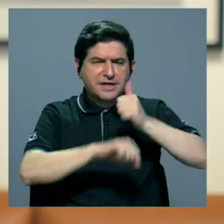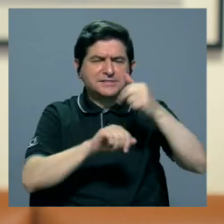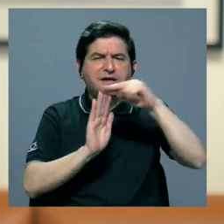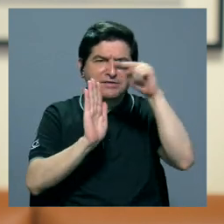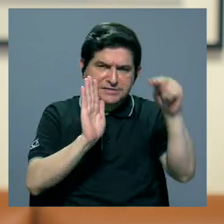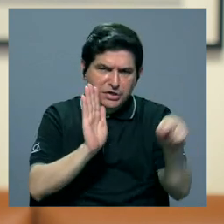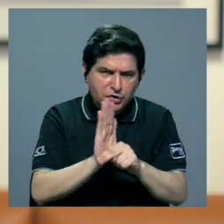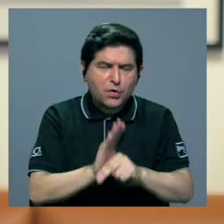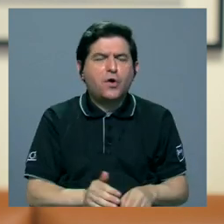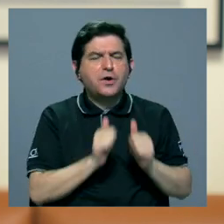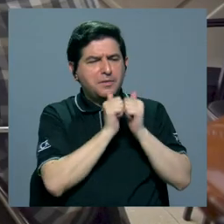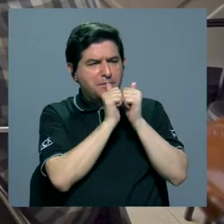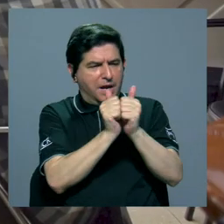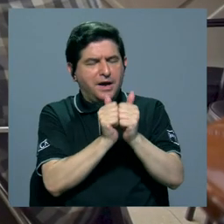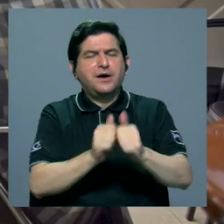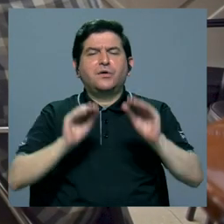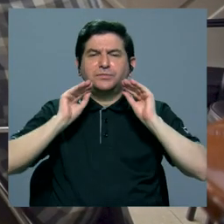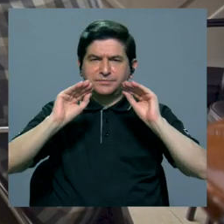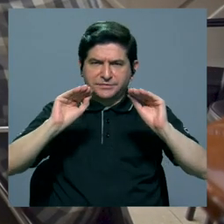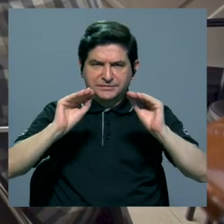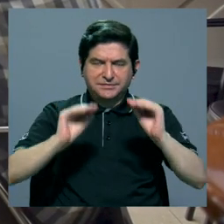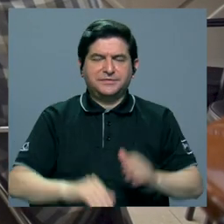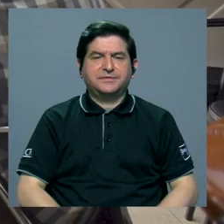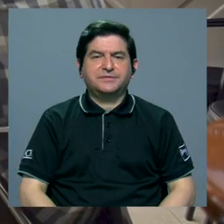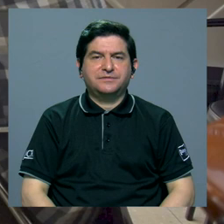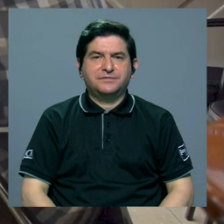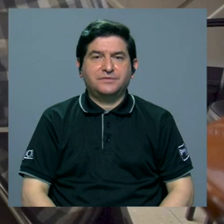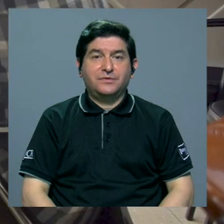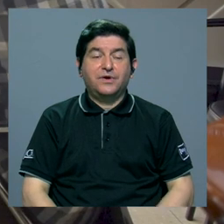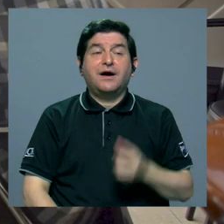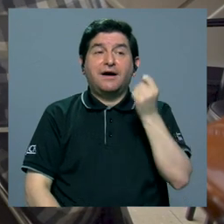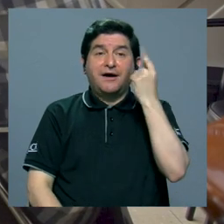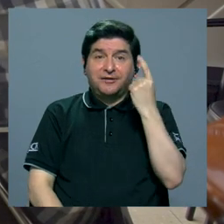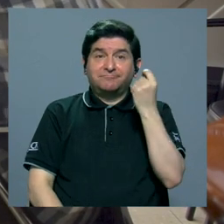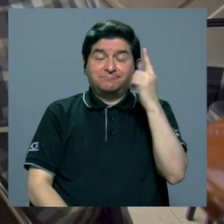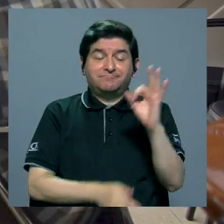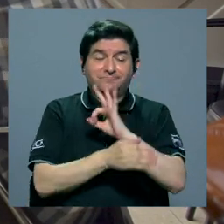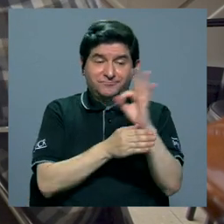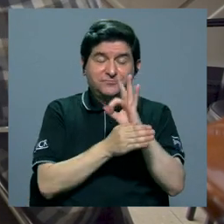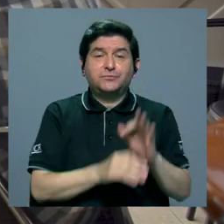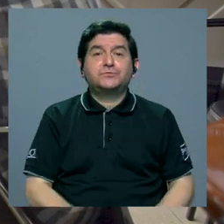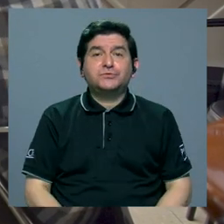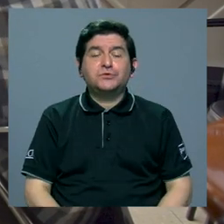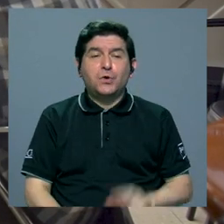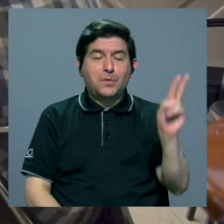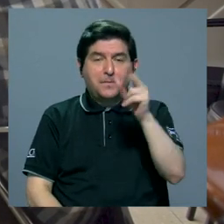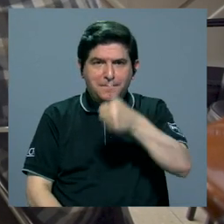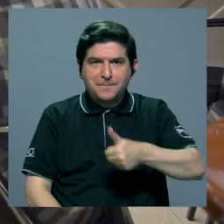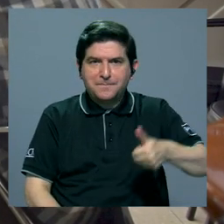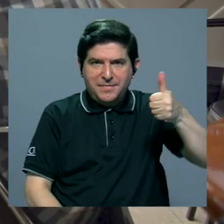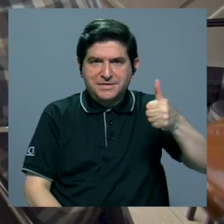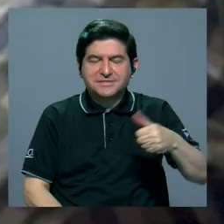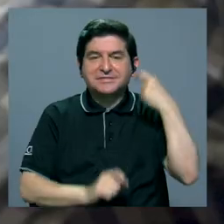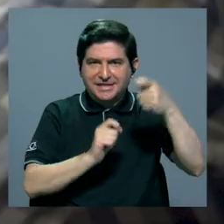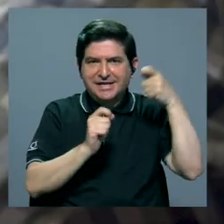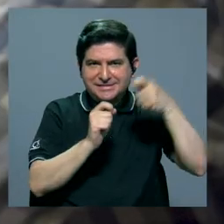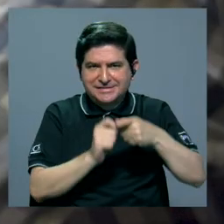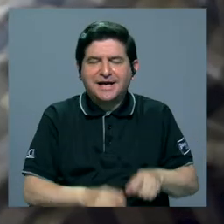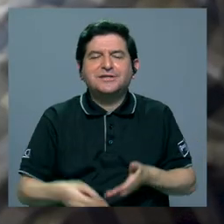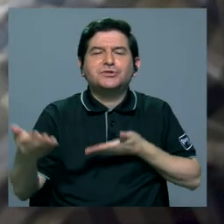generamos lineamientos, normativa, acompañamiento académico y en ese sentido entendemos el funcionamiento de la misma Vicerrectoría